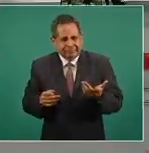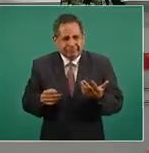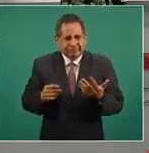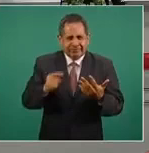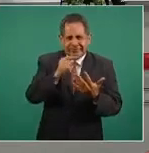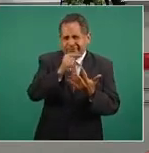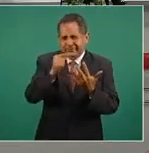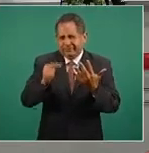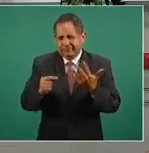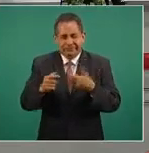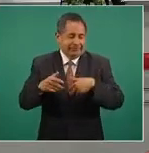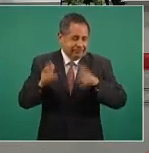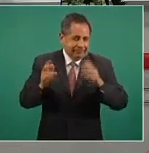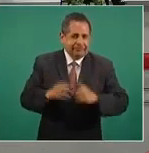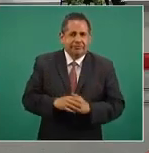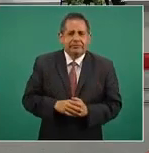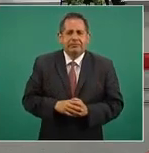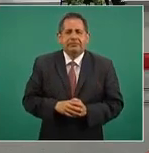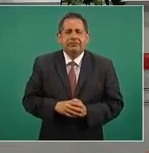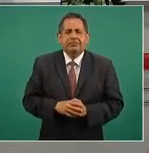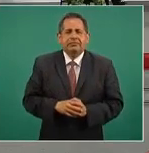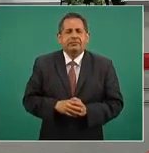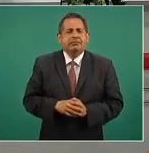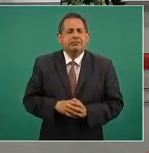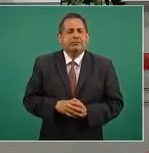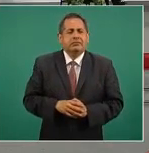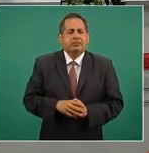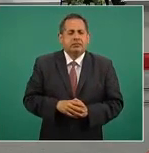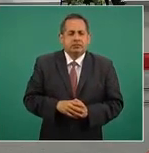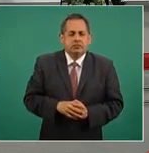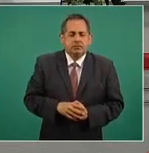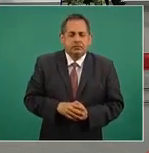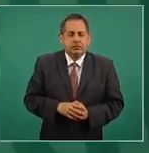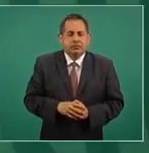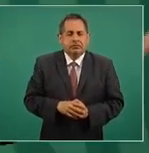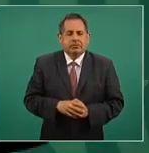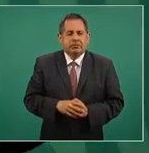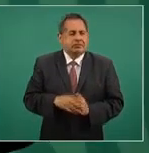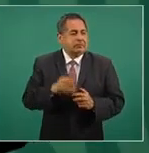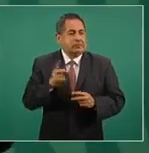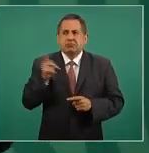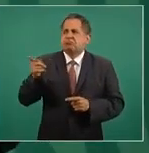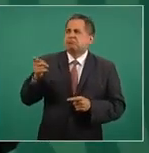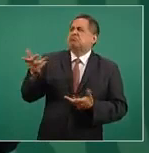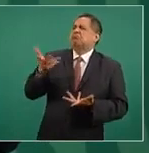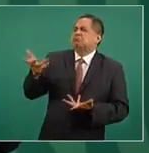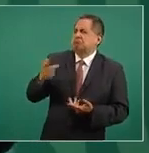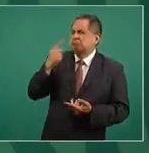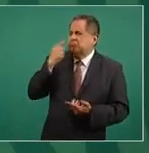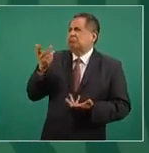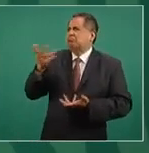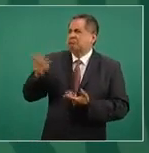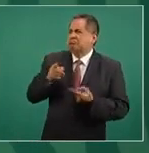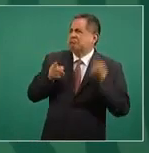¿Qué se va a hacer ante eso? Bueno, ya se dijo lo más importante, decirle a la gente,